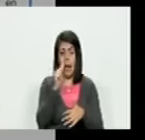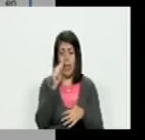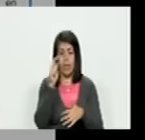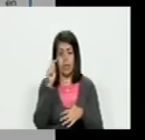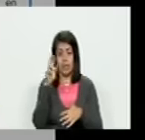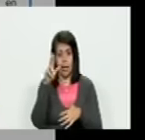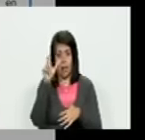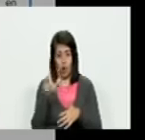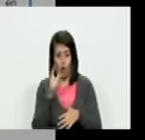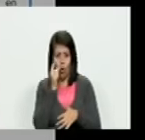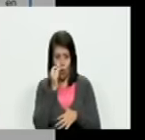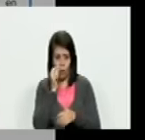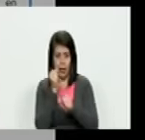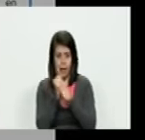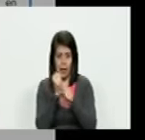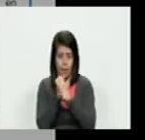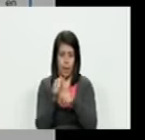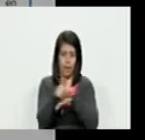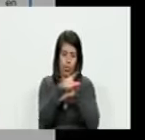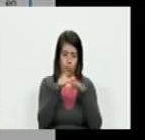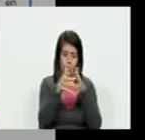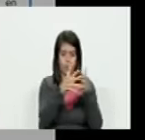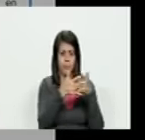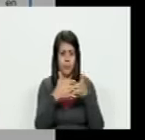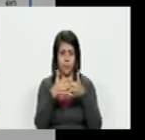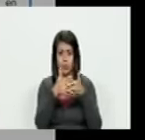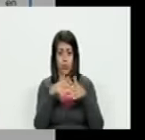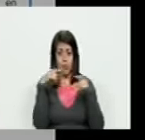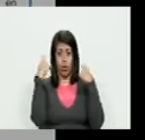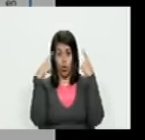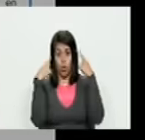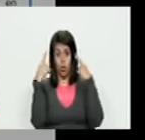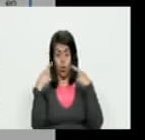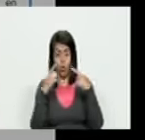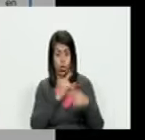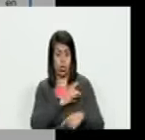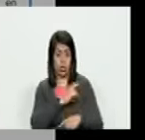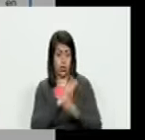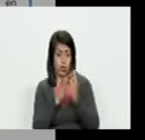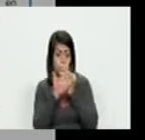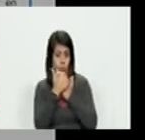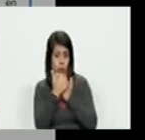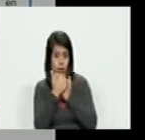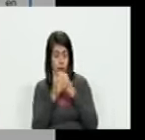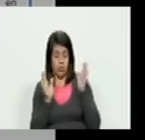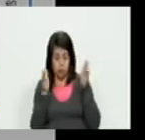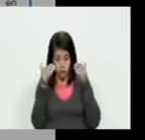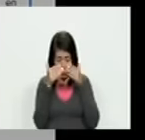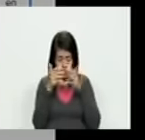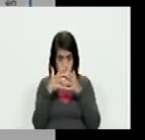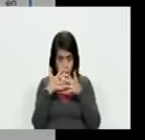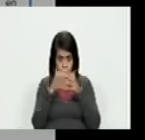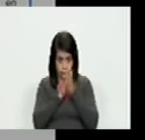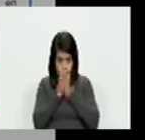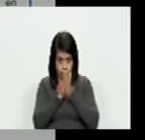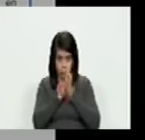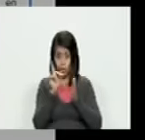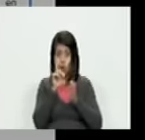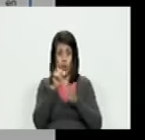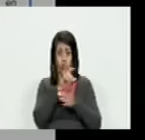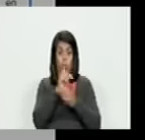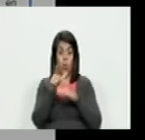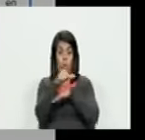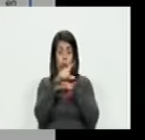la verdad trabaja para el gobierno de Estados Unidos no es un loquito no es un chileno escondido en un cuarto oscuro es el gobierno de Estados Unidos detrás de una